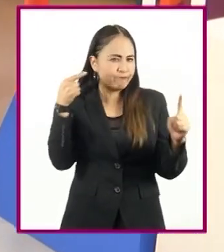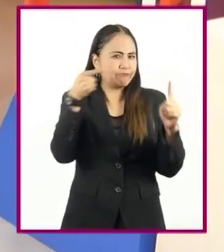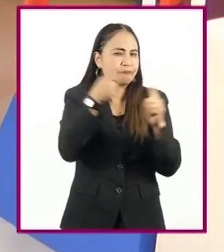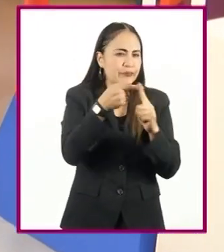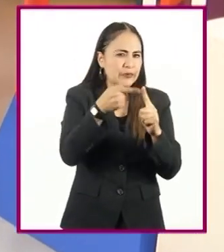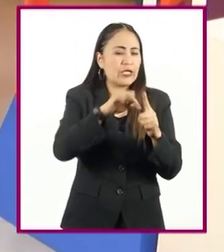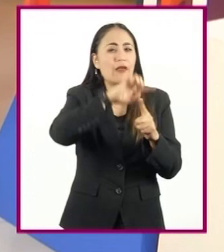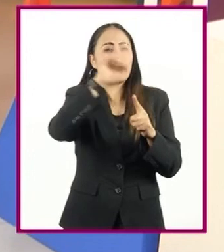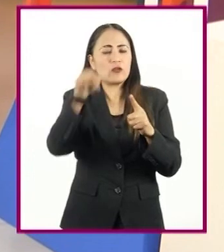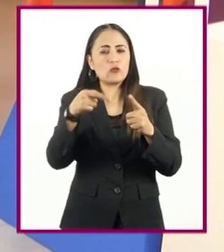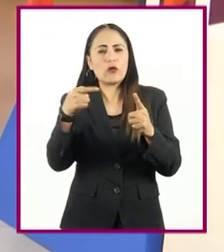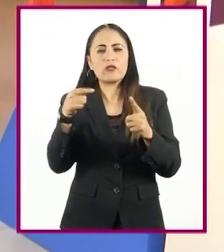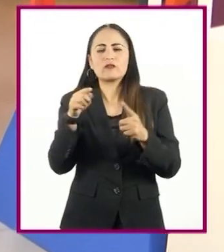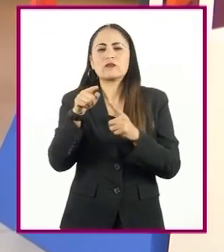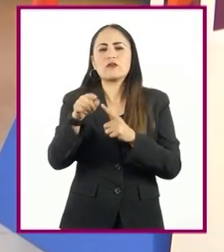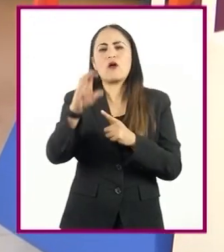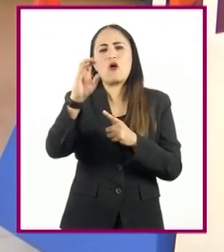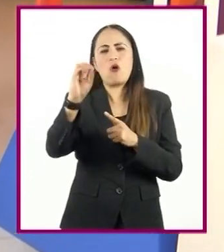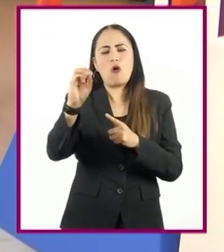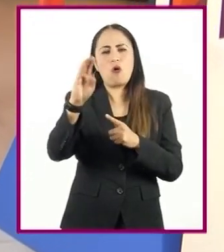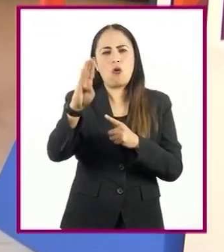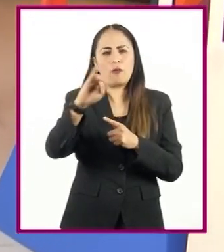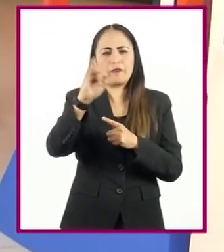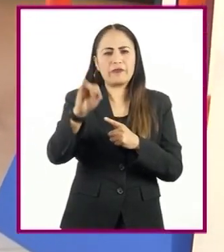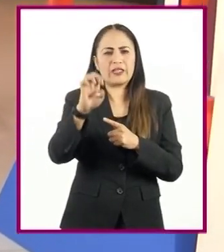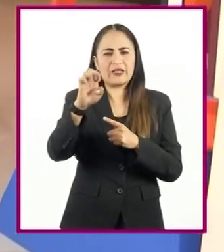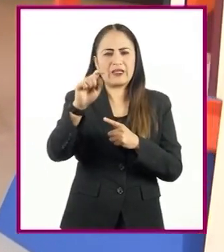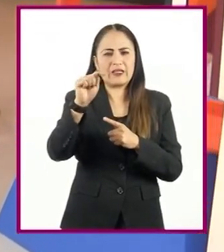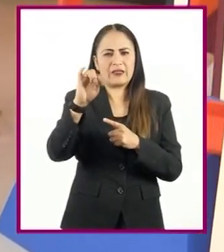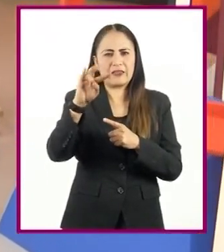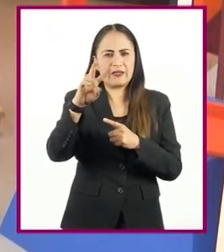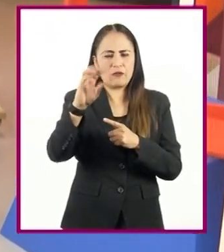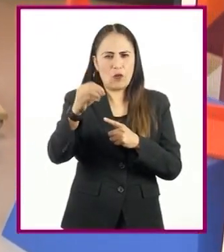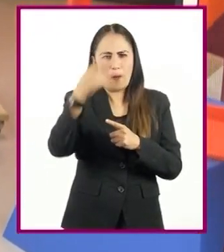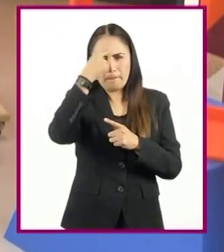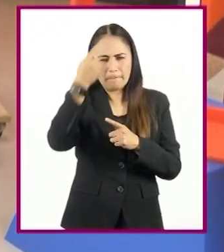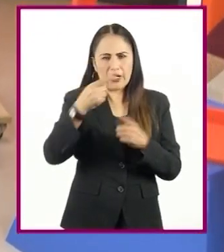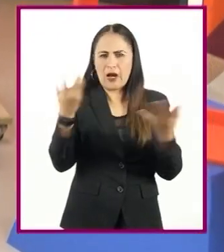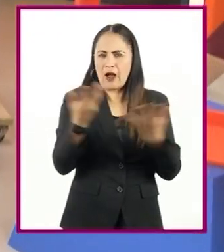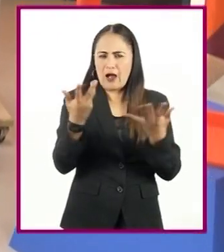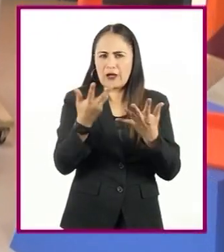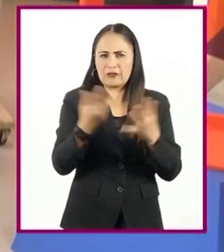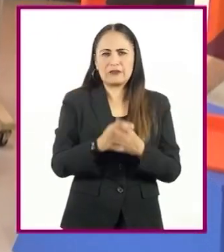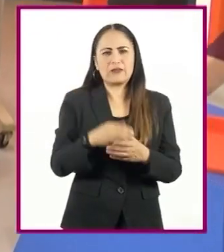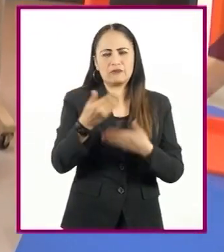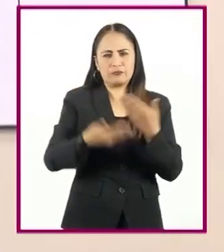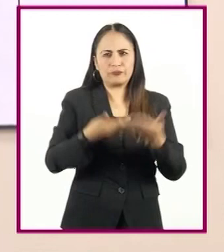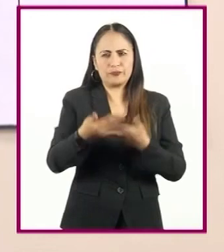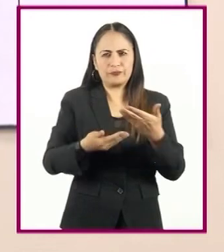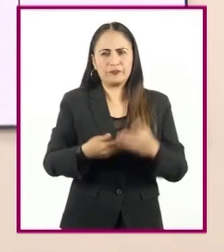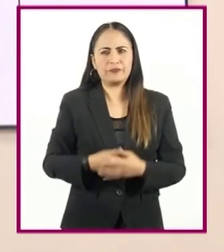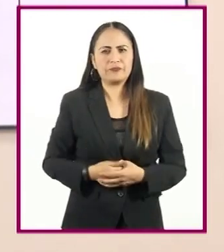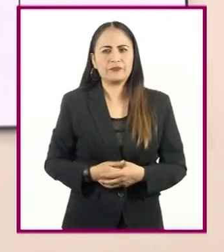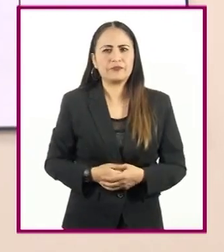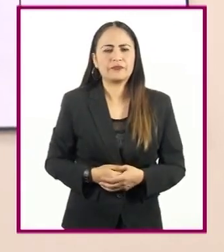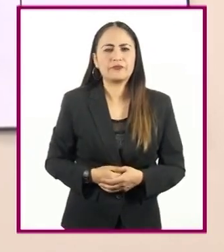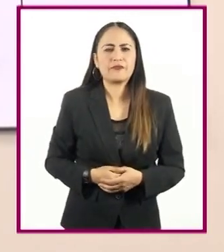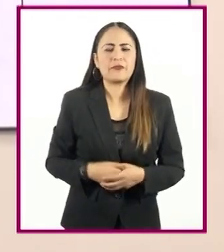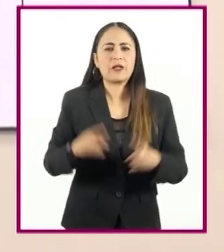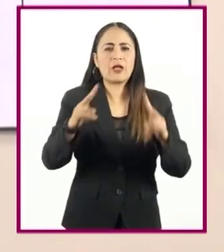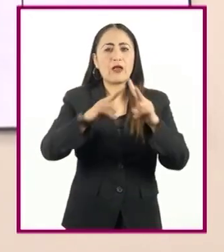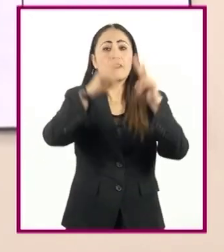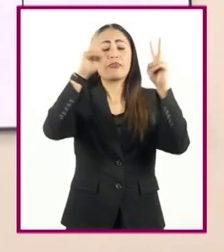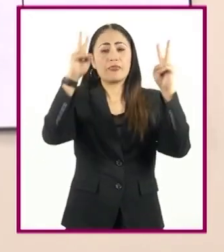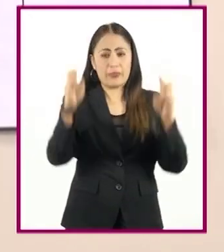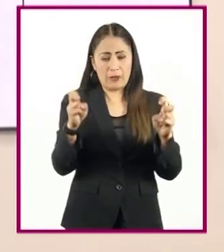derivó el objetivo orientado a la construcción de un modelo de la célula. El tema y la